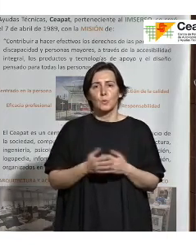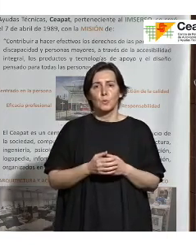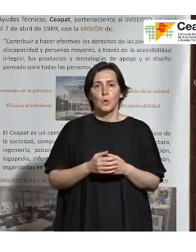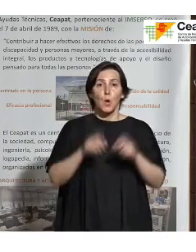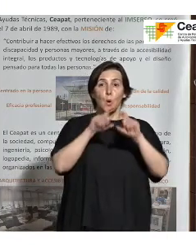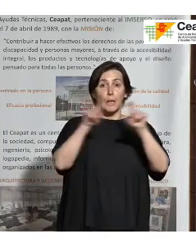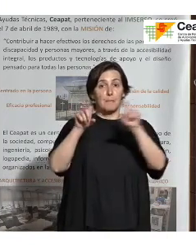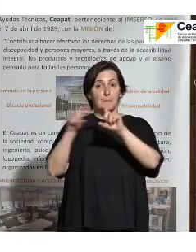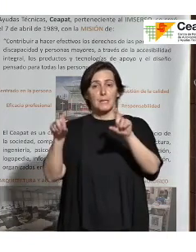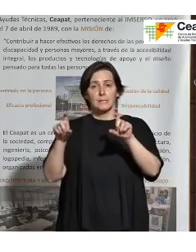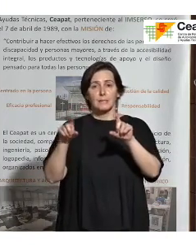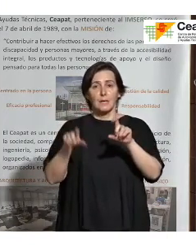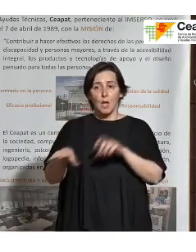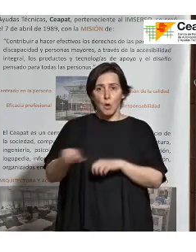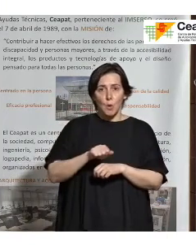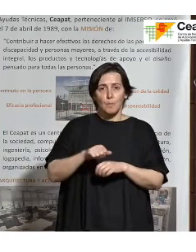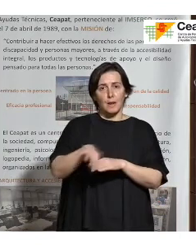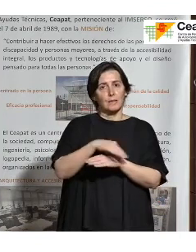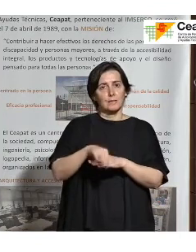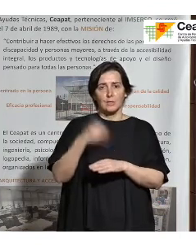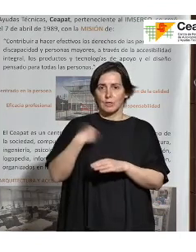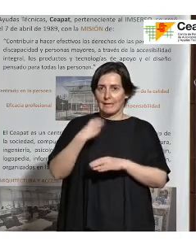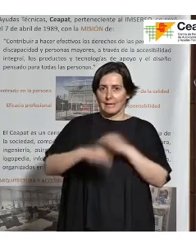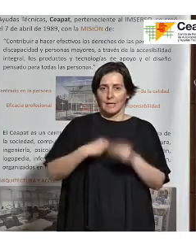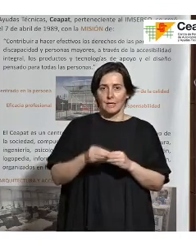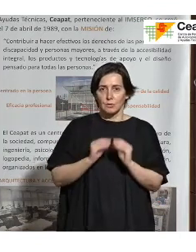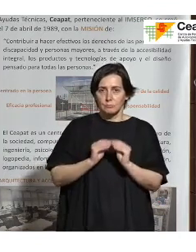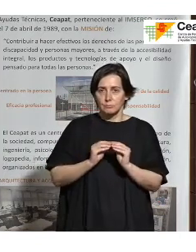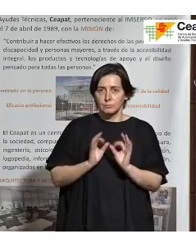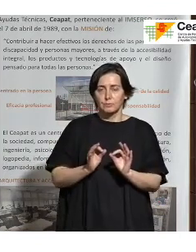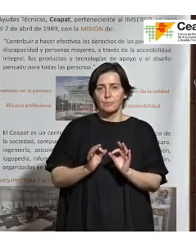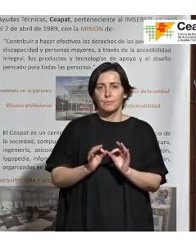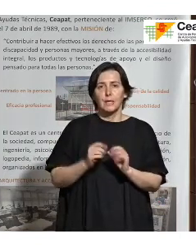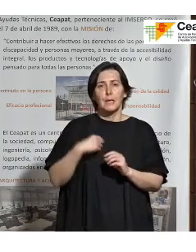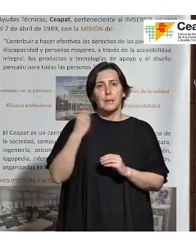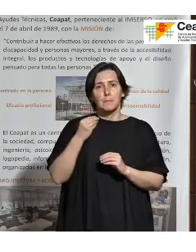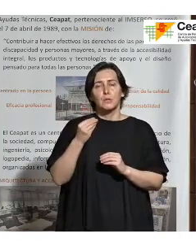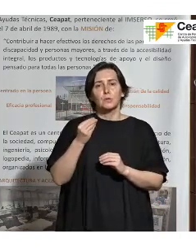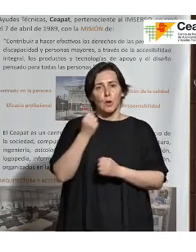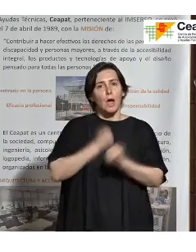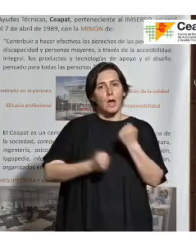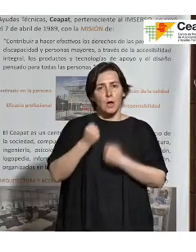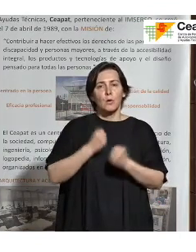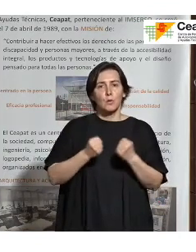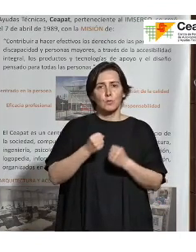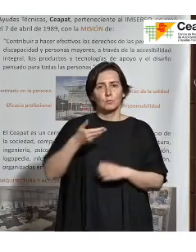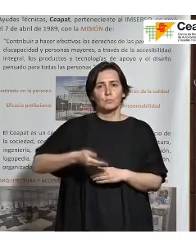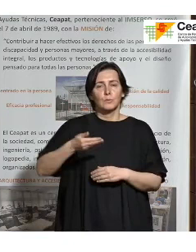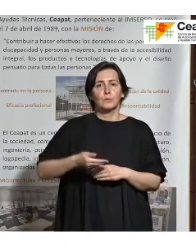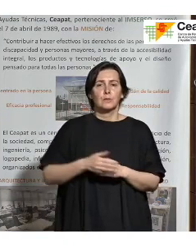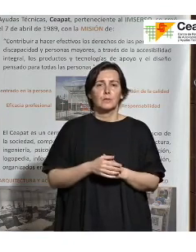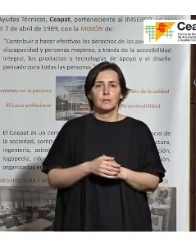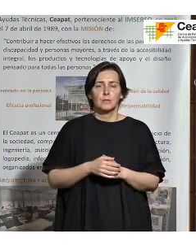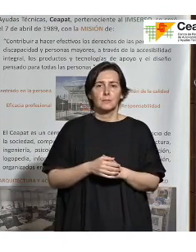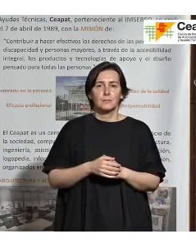empresa que compra ya diseño hecho haga yo creo que hay un factor de ahorro muy importante ¿no? sea, en